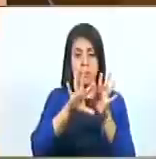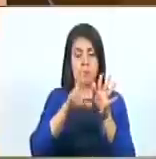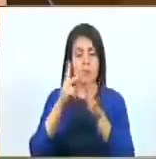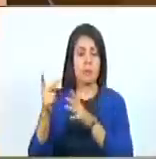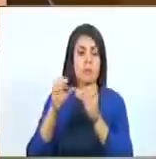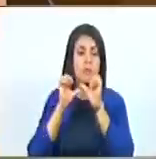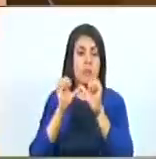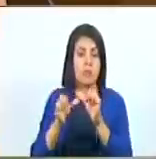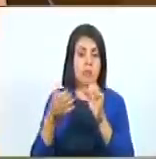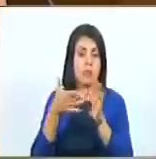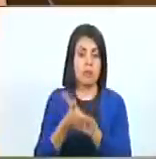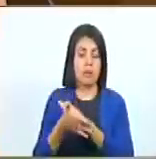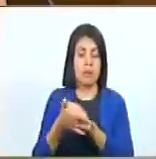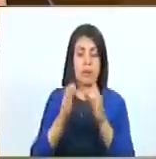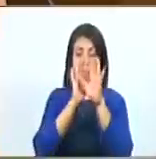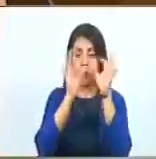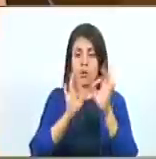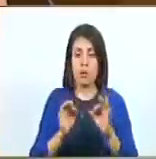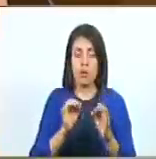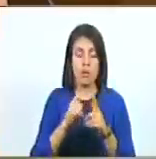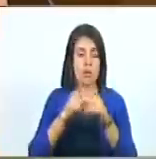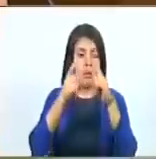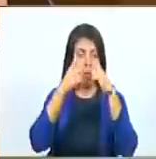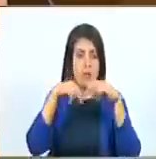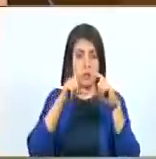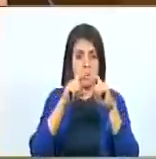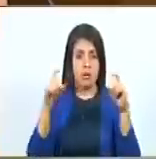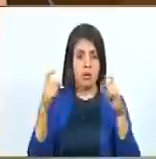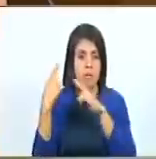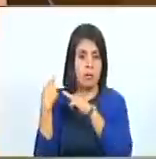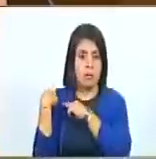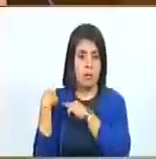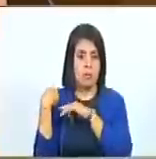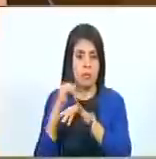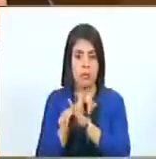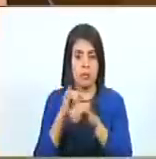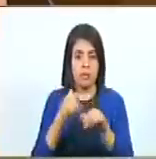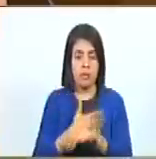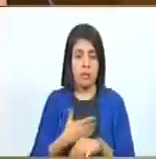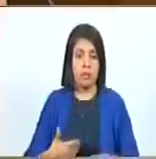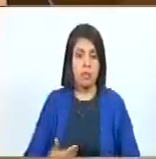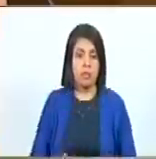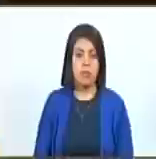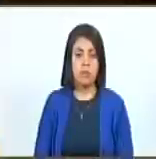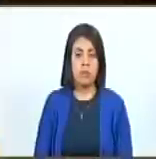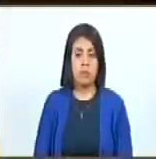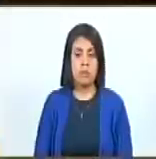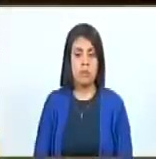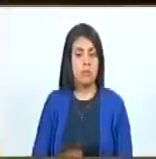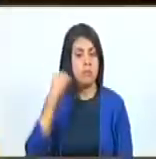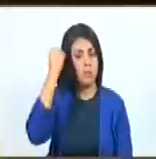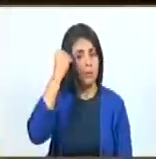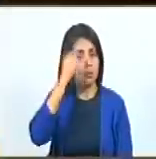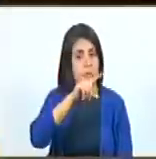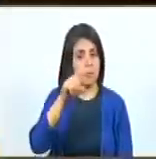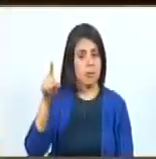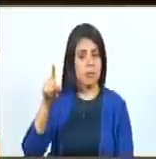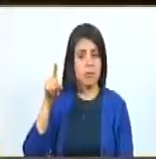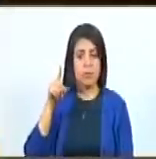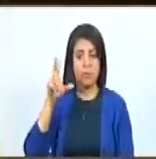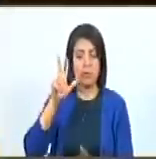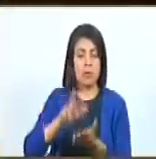quedando redactado de la siguiente manera. Epígrafe, responsabilidades. Esto, señor presidente. En consideración el epígrafe.